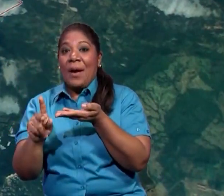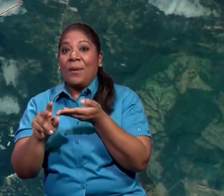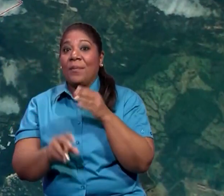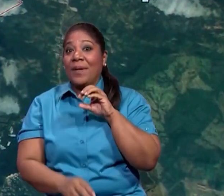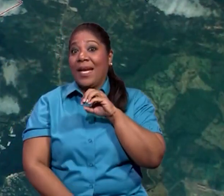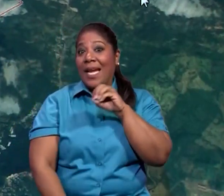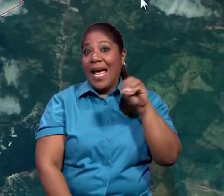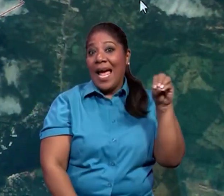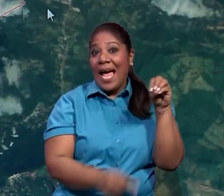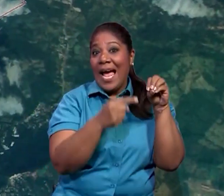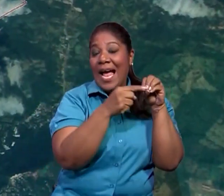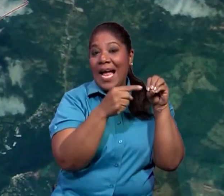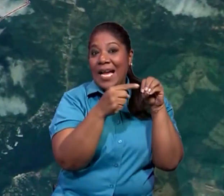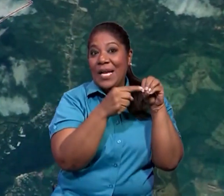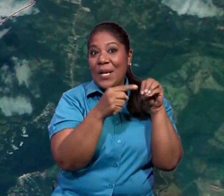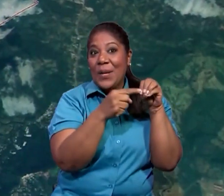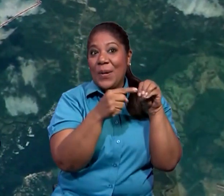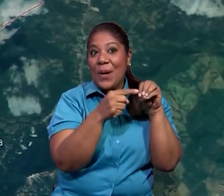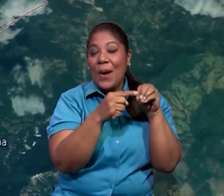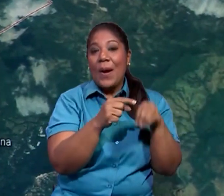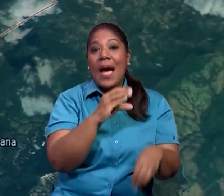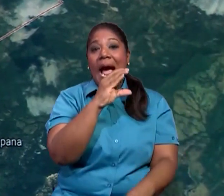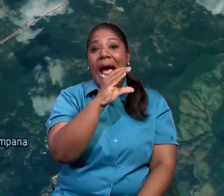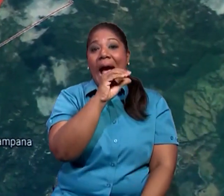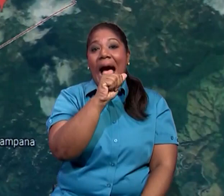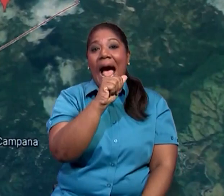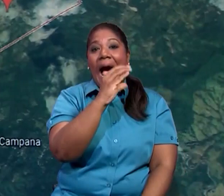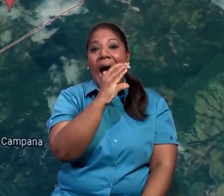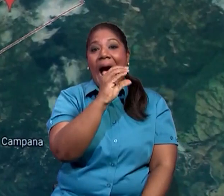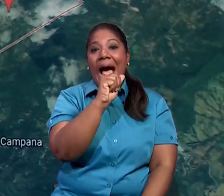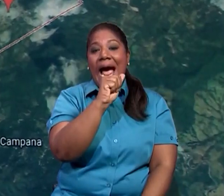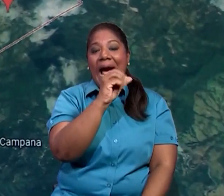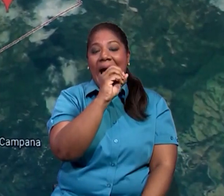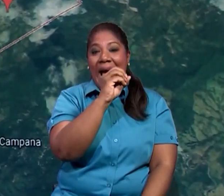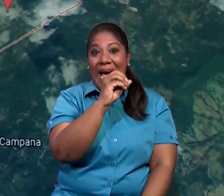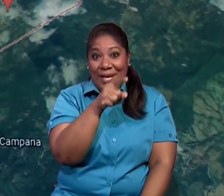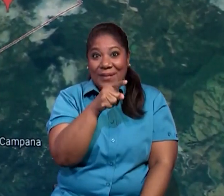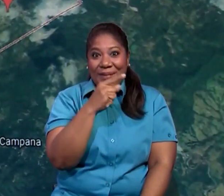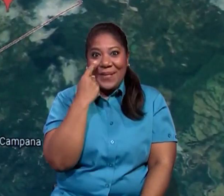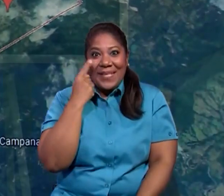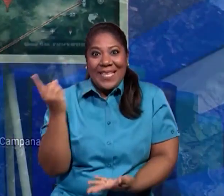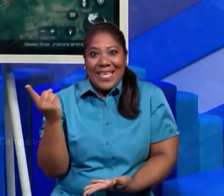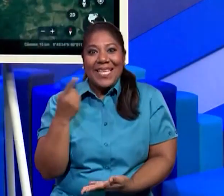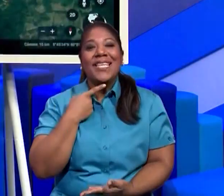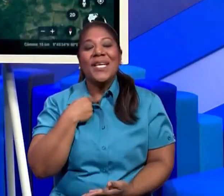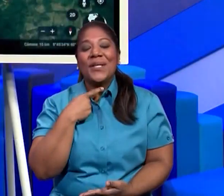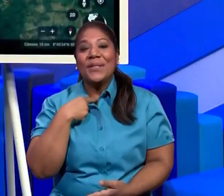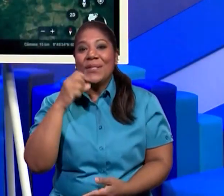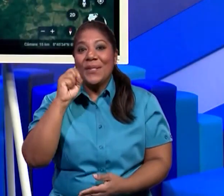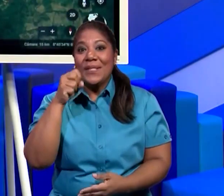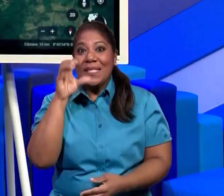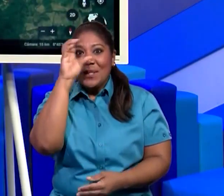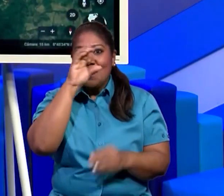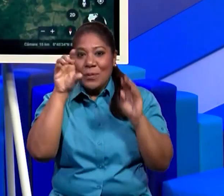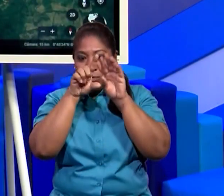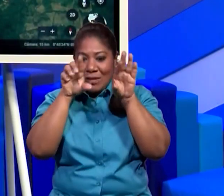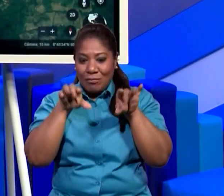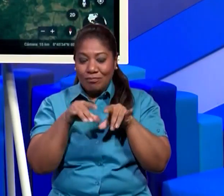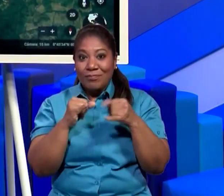oeste tenemos el cacao. Qué divertido, chico, utilizar esta